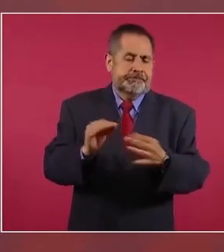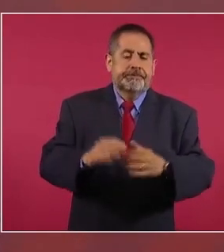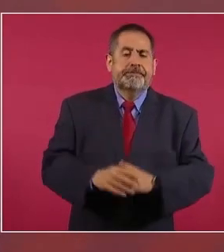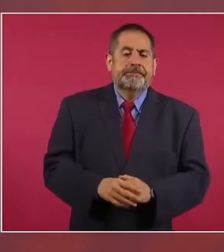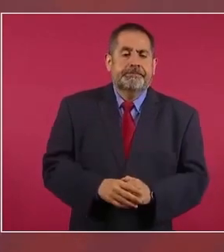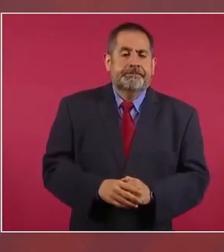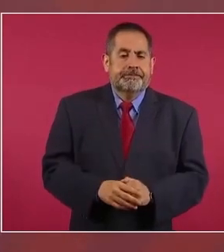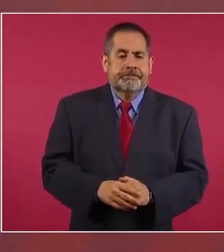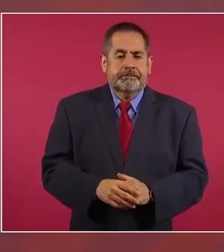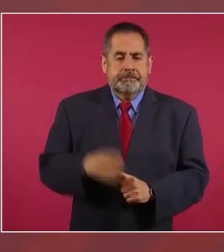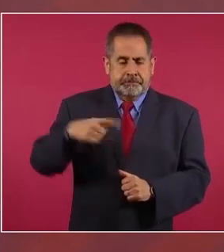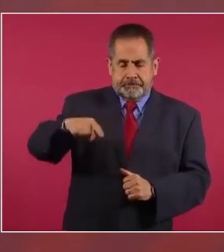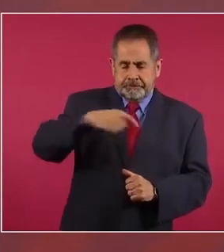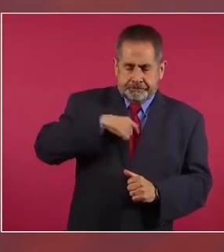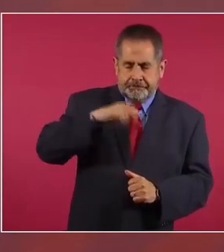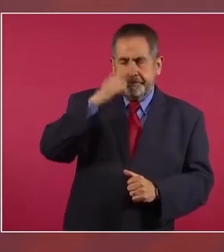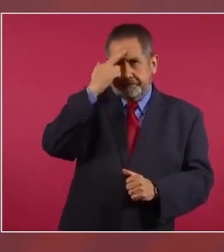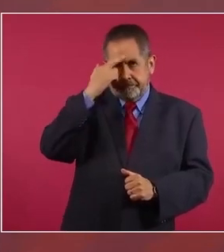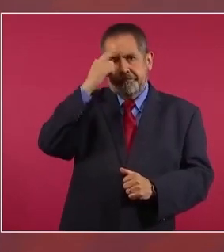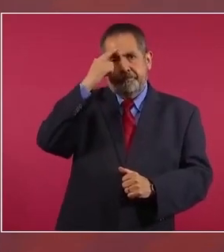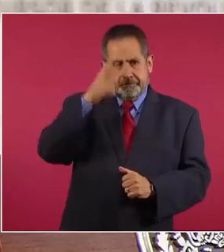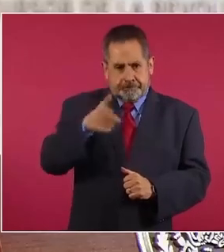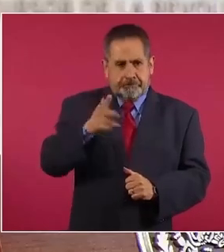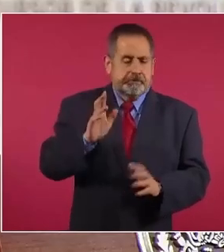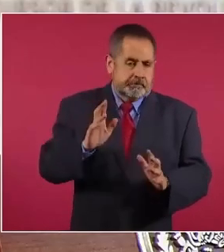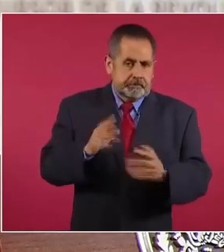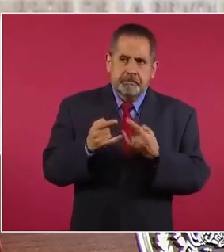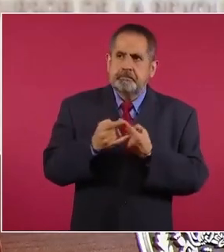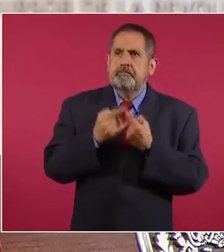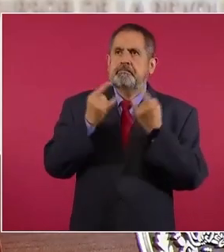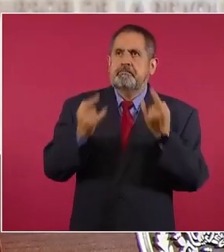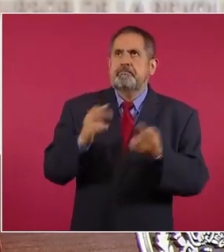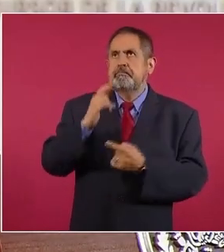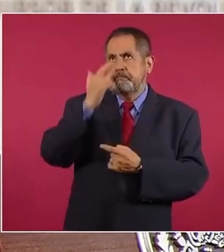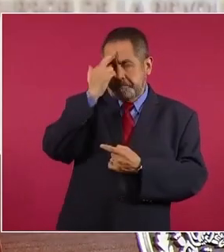para refrescar la historia